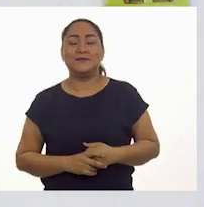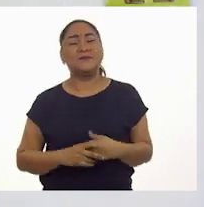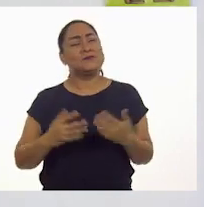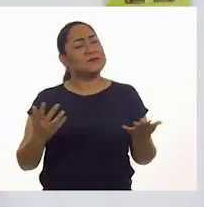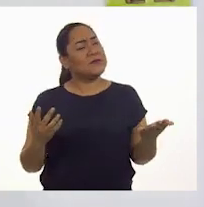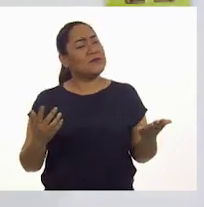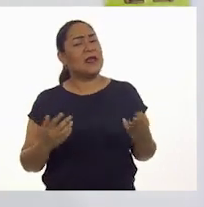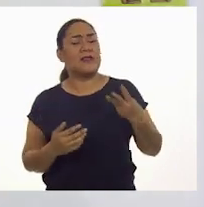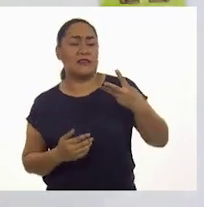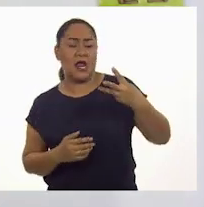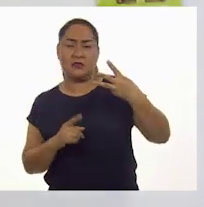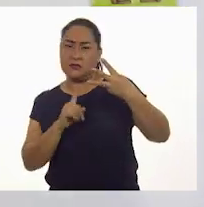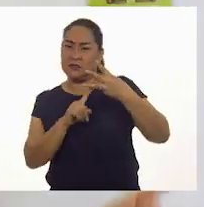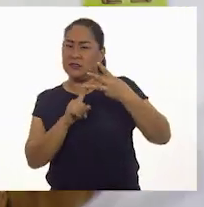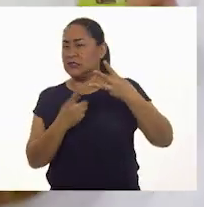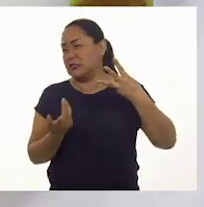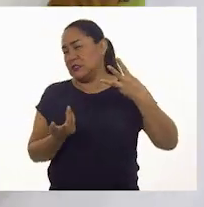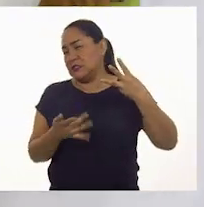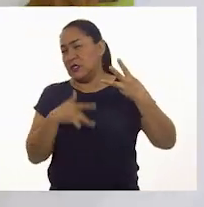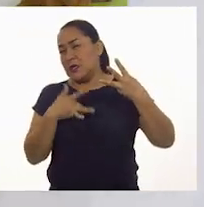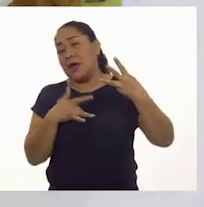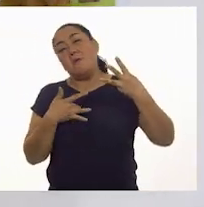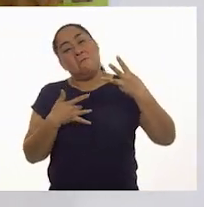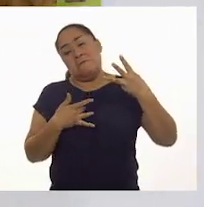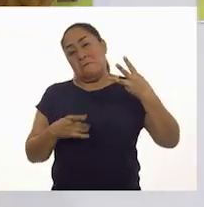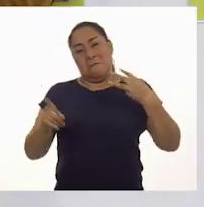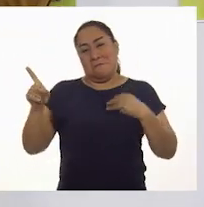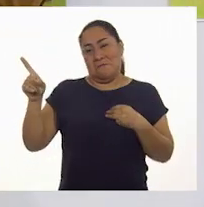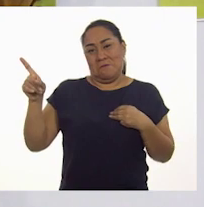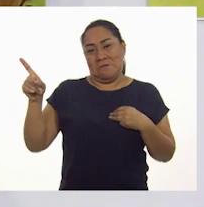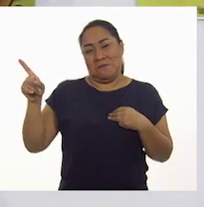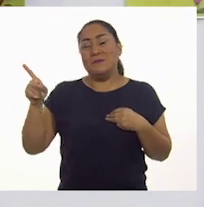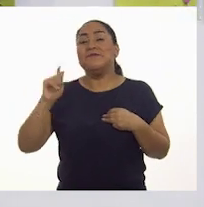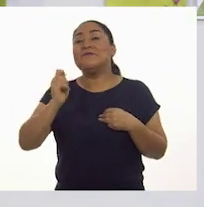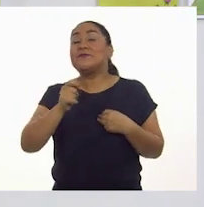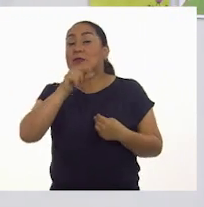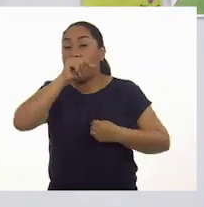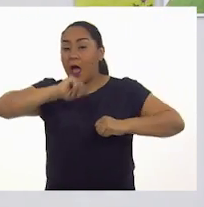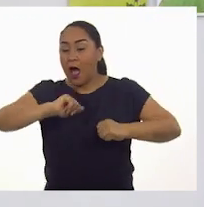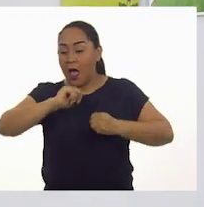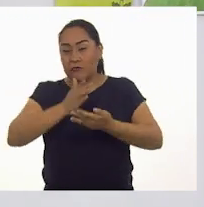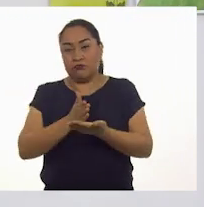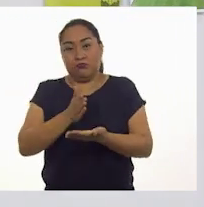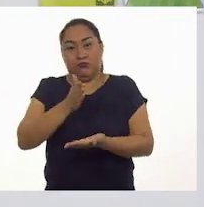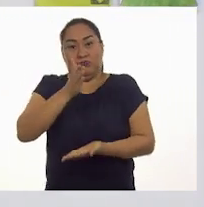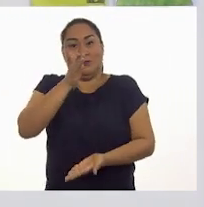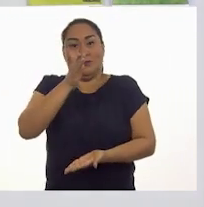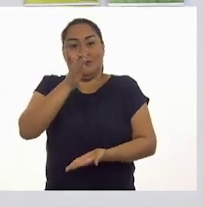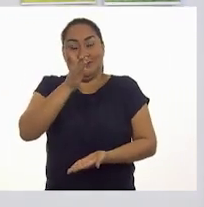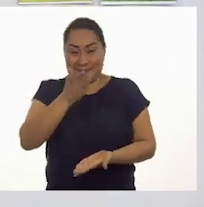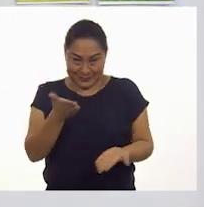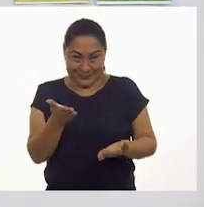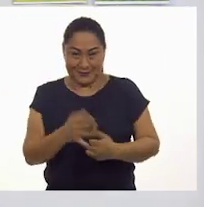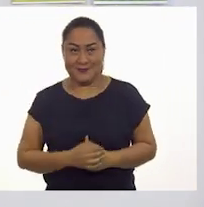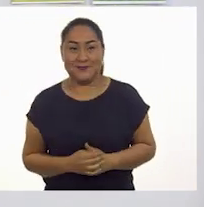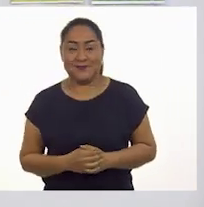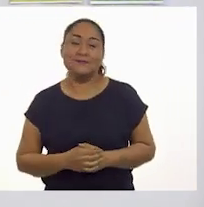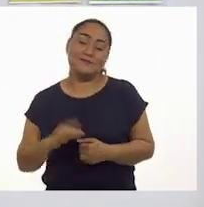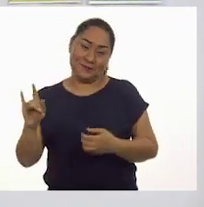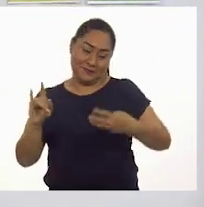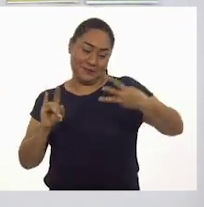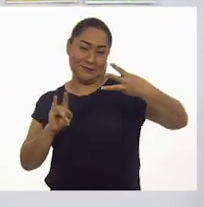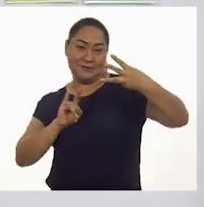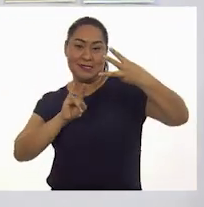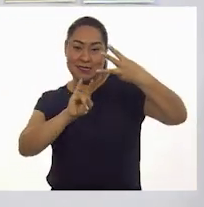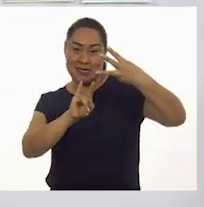Ahora, en el número tres, pues, nada más nos queda la gallina grande, ¿cierto? Vamos a ponerla en el número